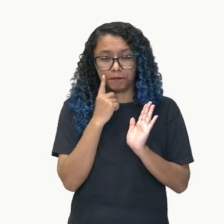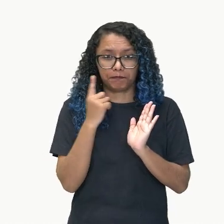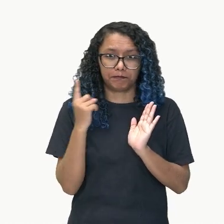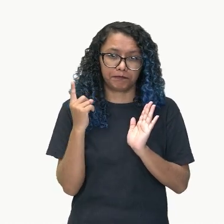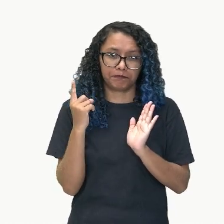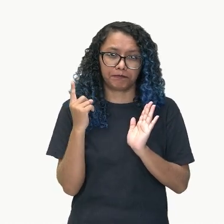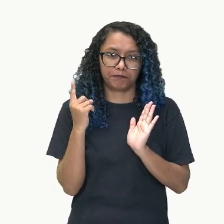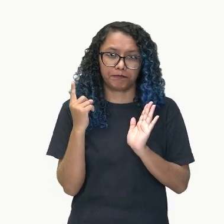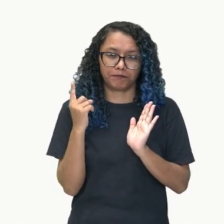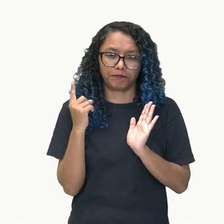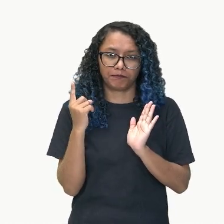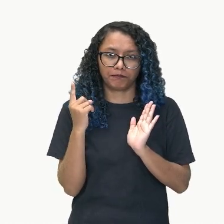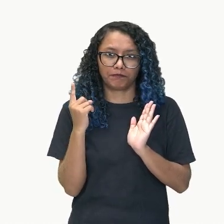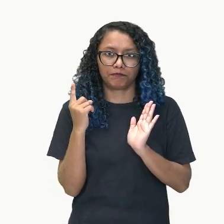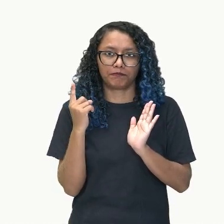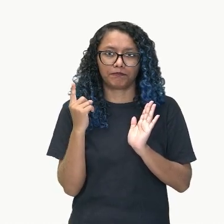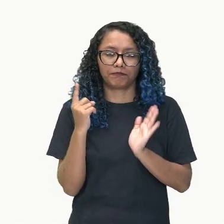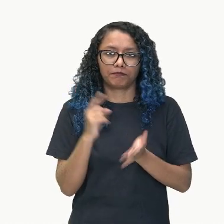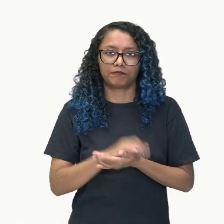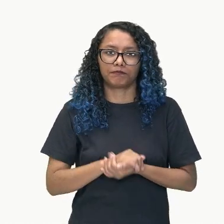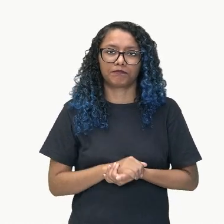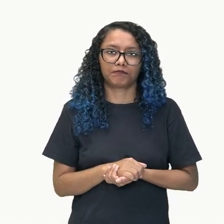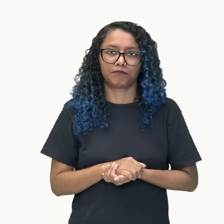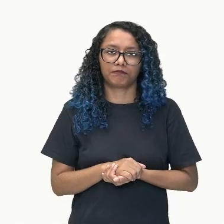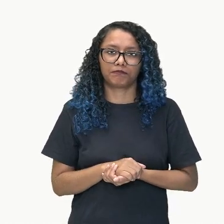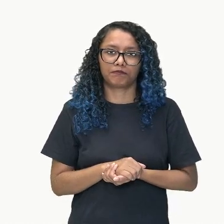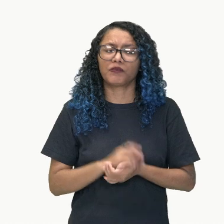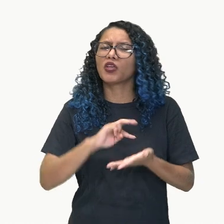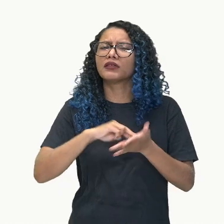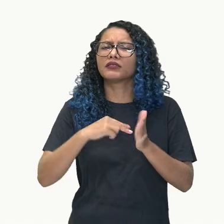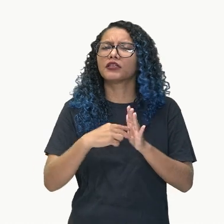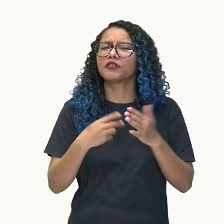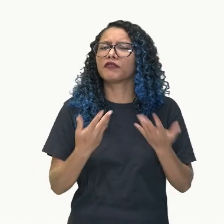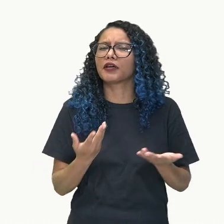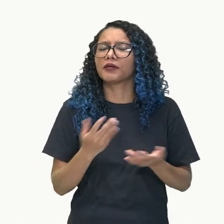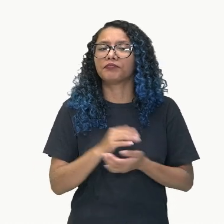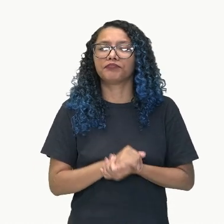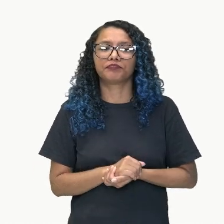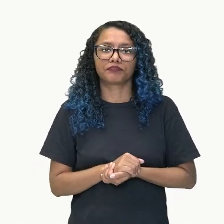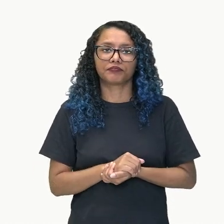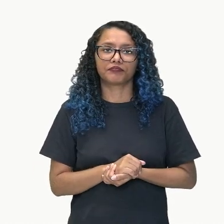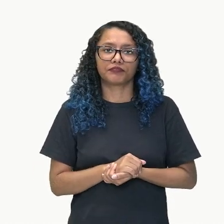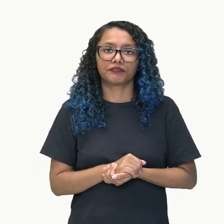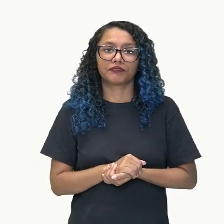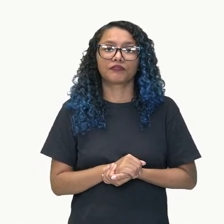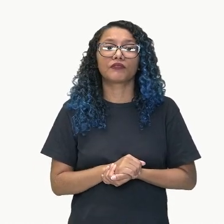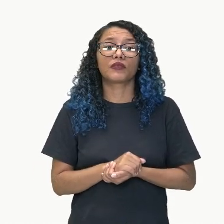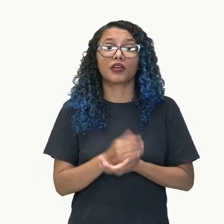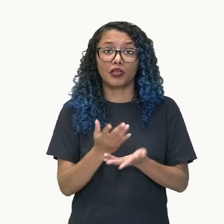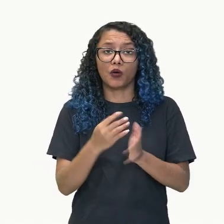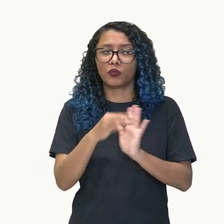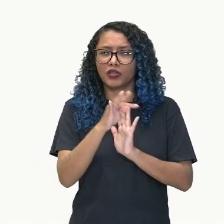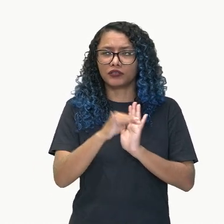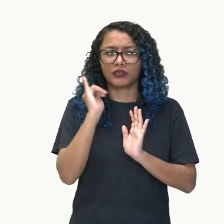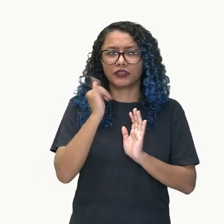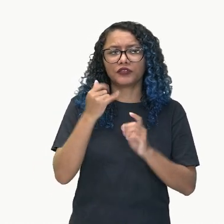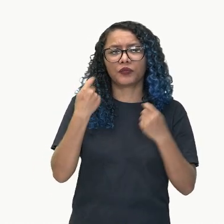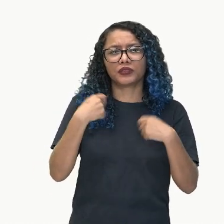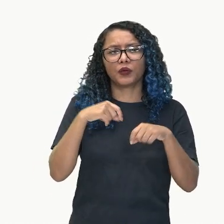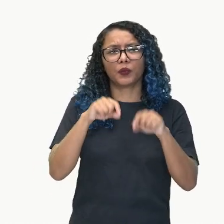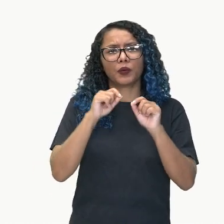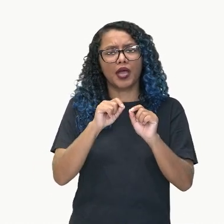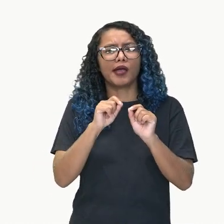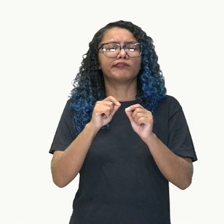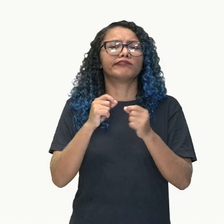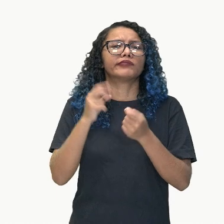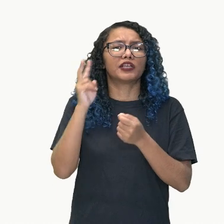relato estará en tercera persona. Entonces, en el texto narrativo, vamos contar la historia. Y ahí va a tener la presencia de